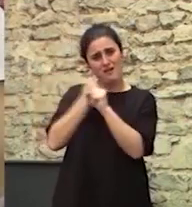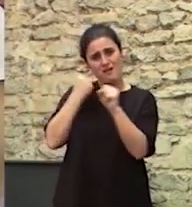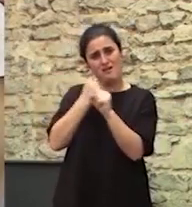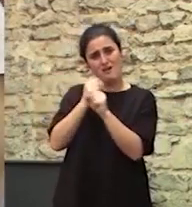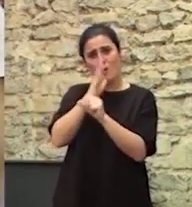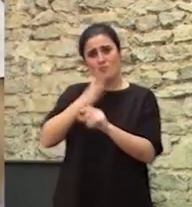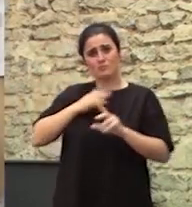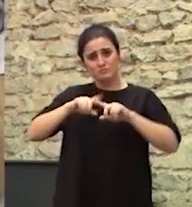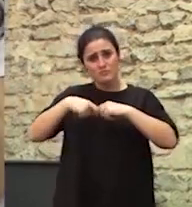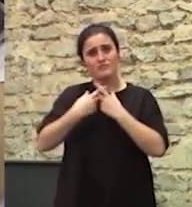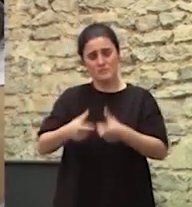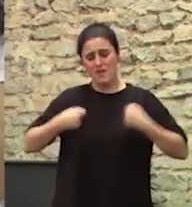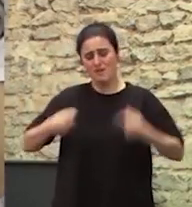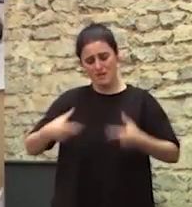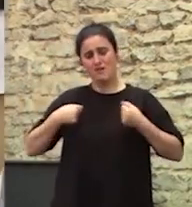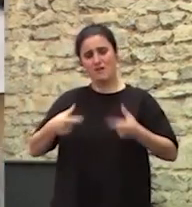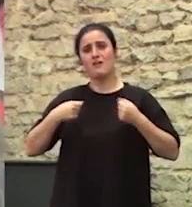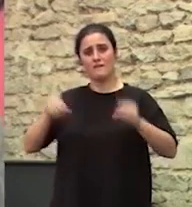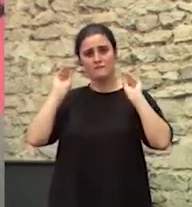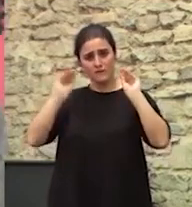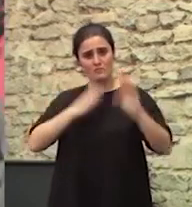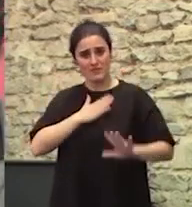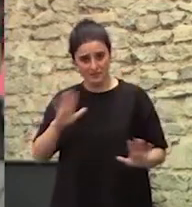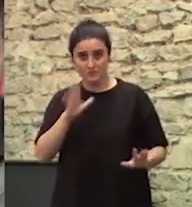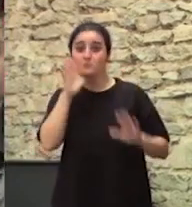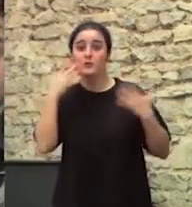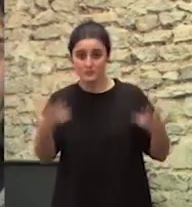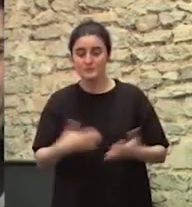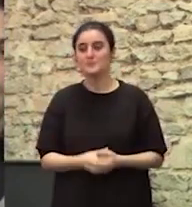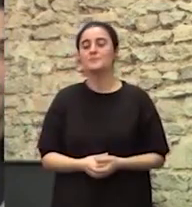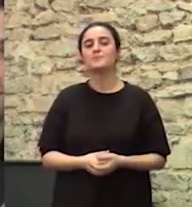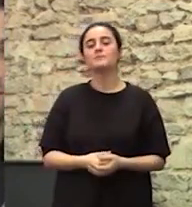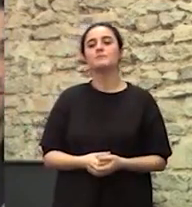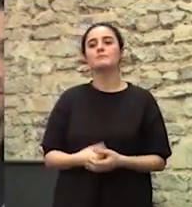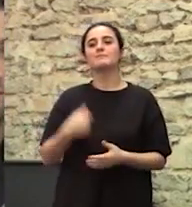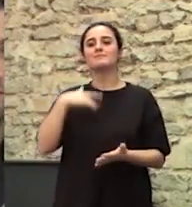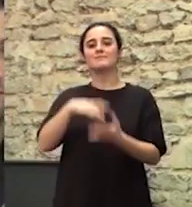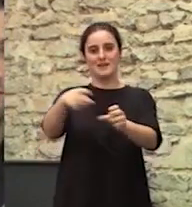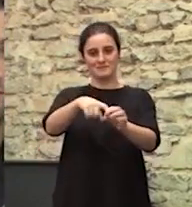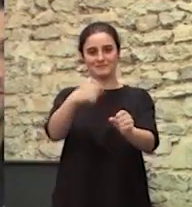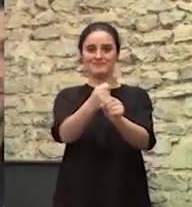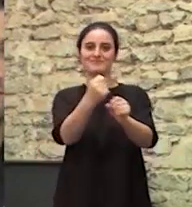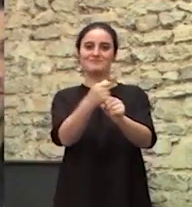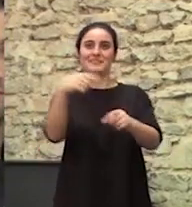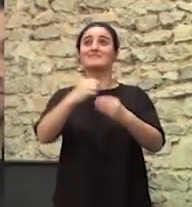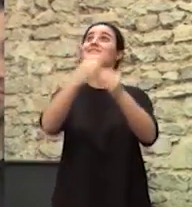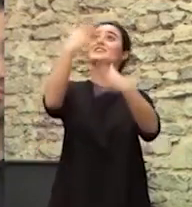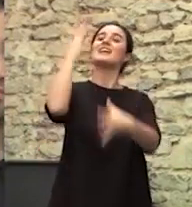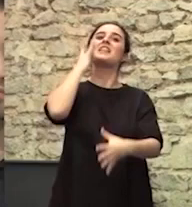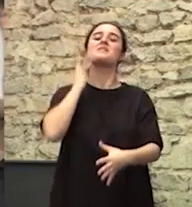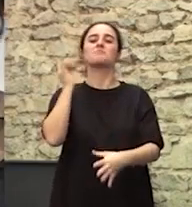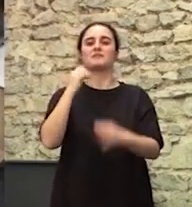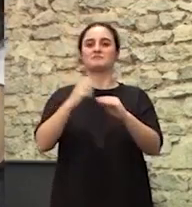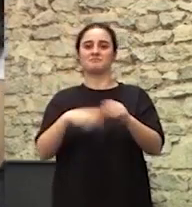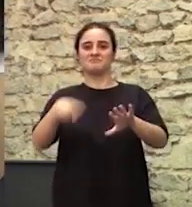mi familia se ha gastado mucho dinero En mi formación Por eso Me presento a un puesto de trabajo Para limpiar este edificio Para